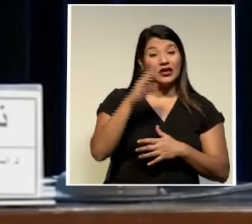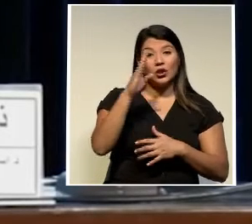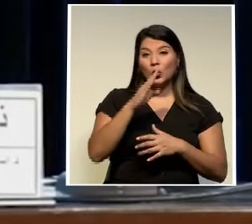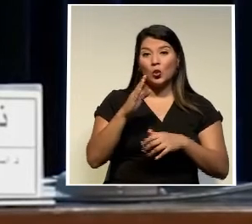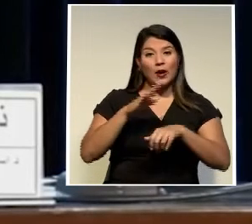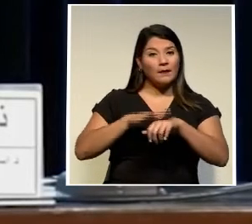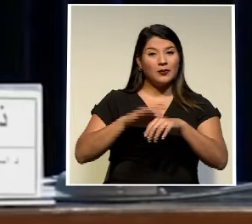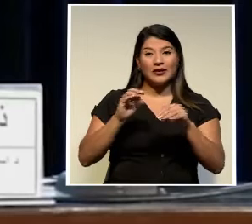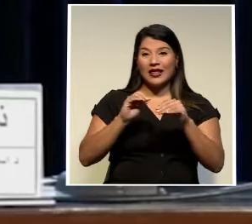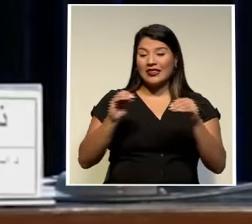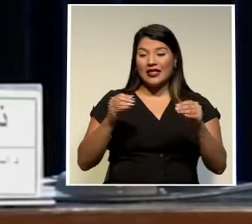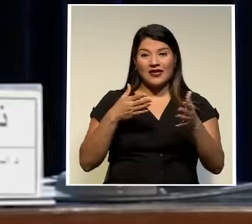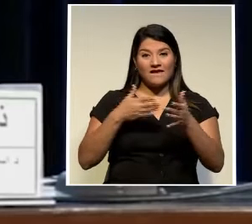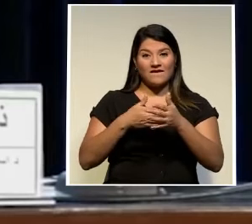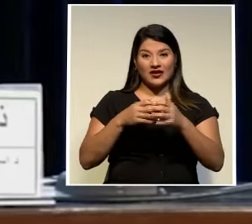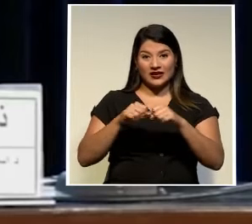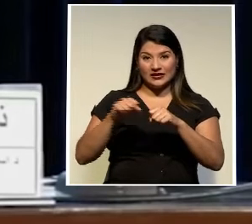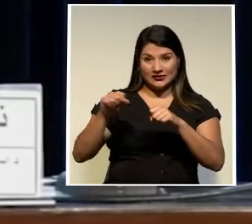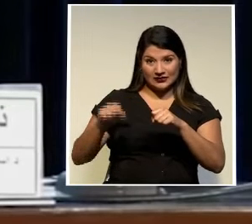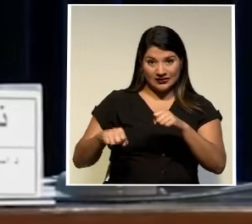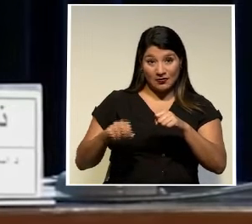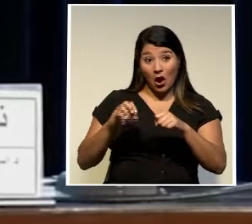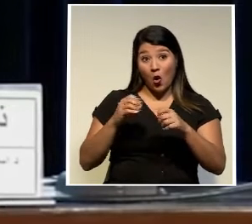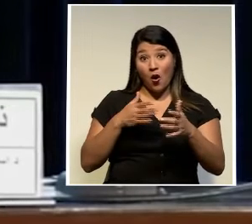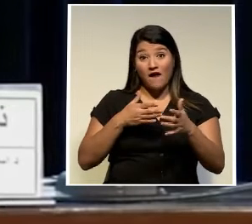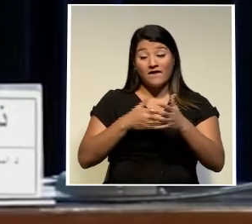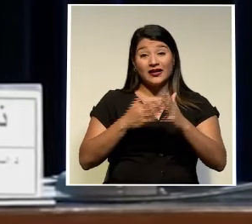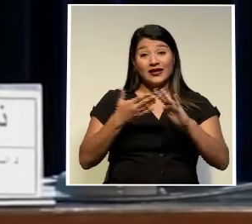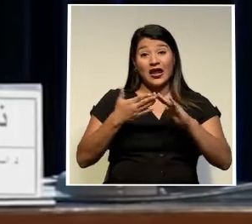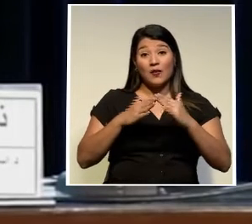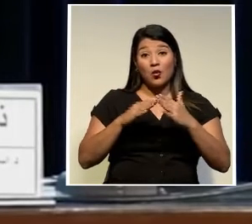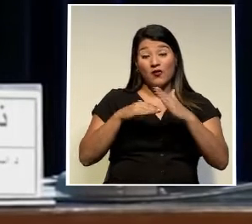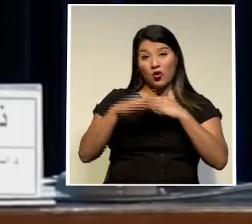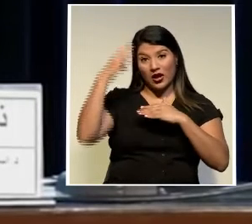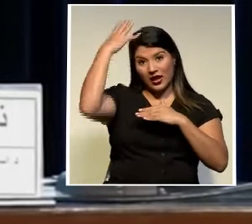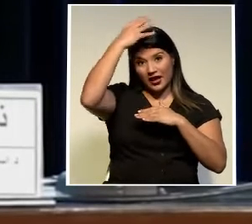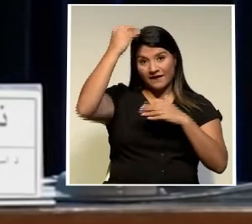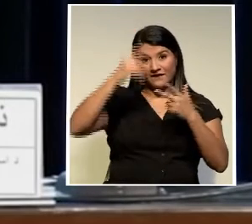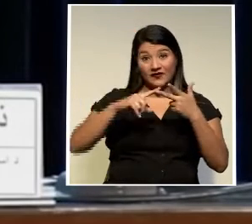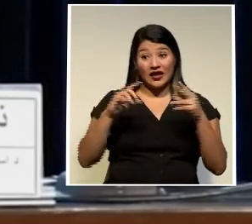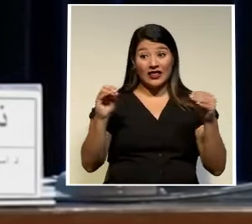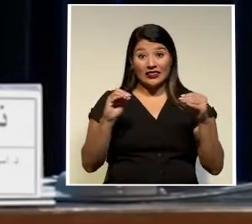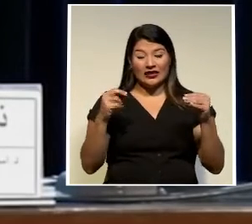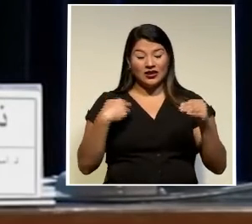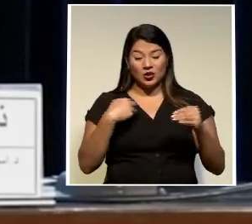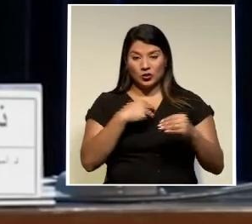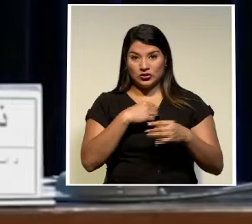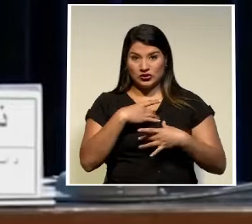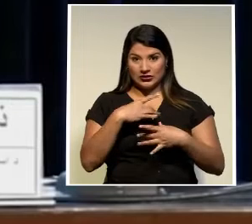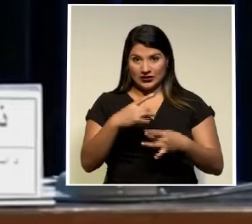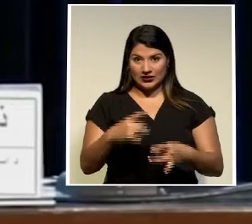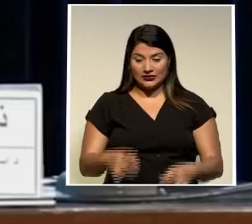contra el sistema, contra el pueblo de Afganistán, ni contra nuestros intereses.